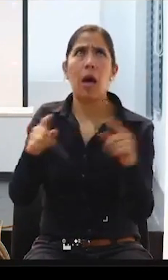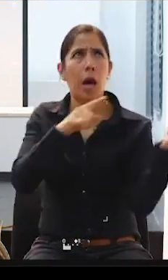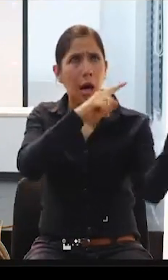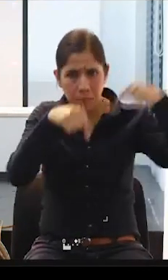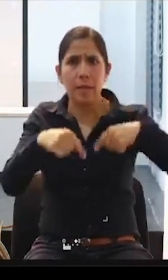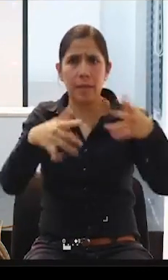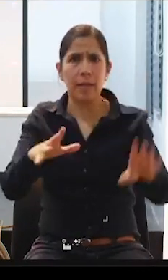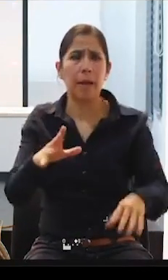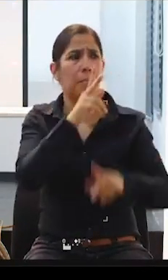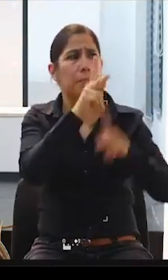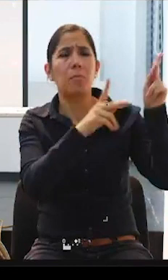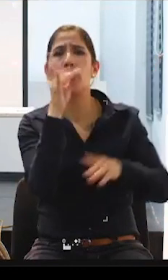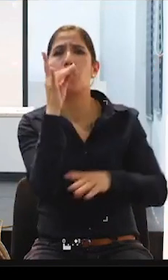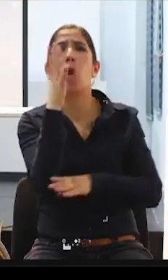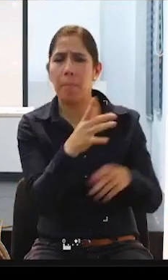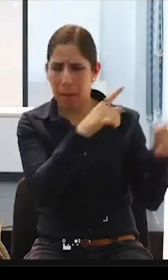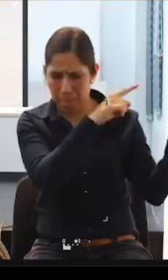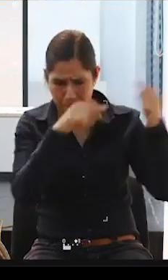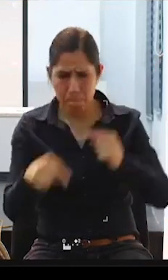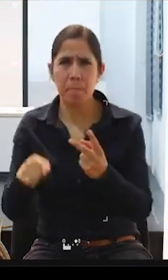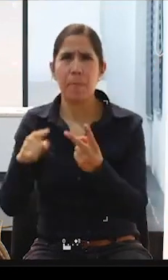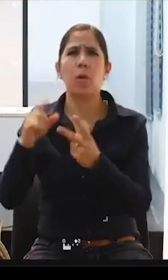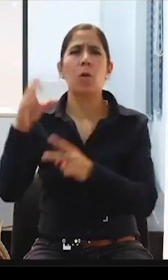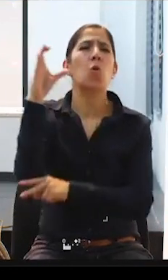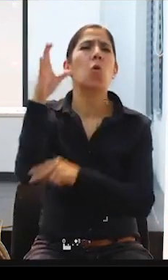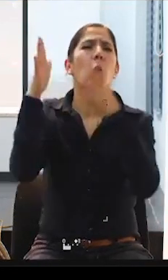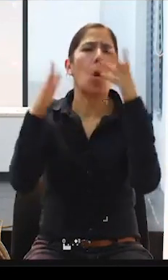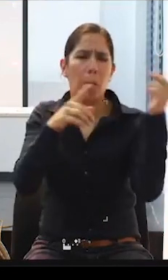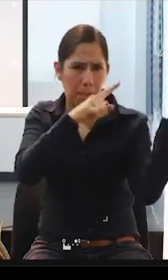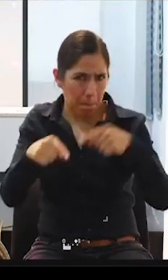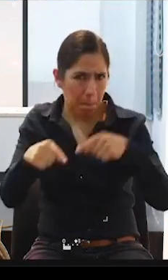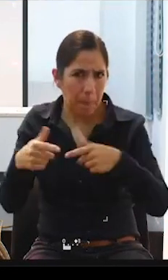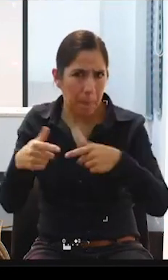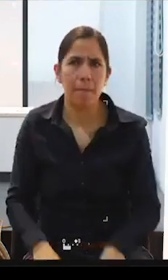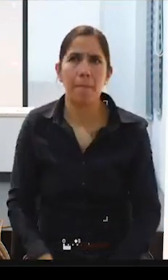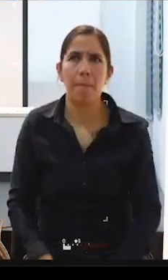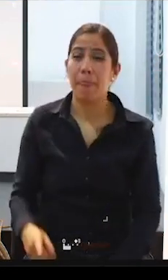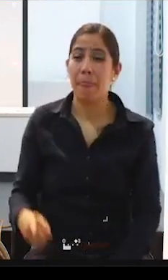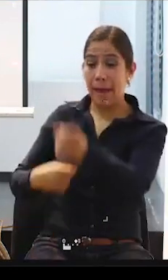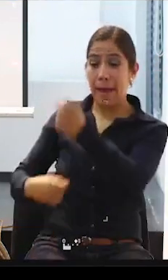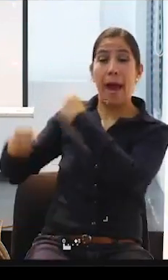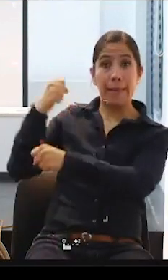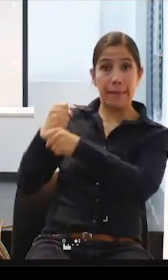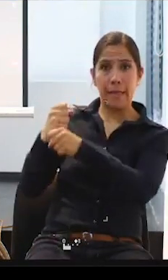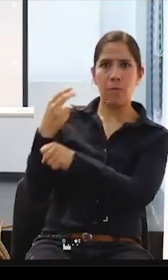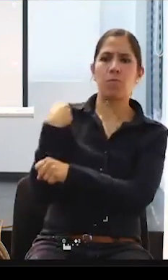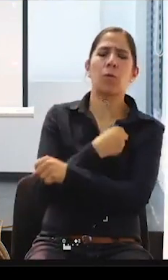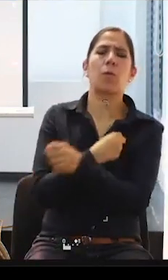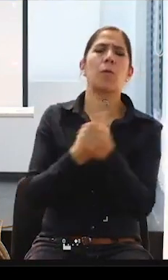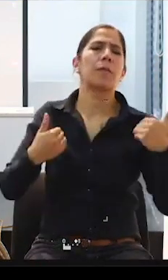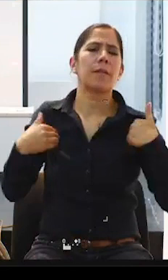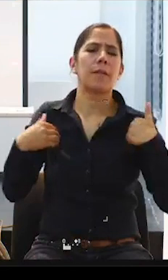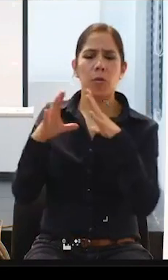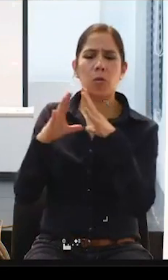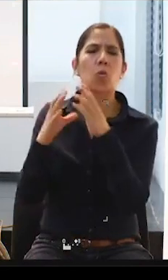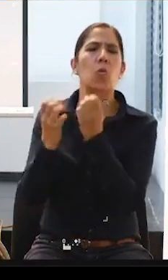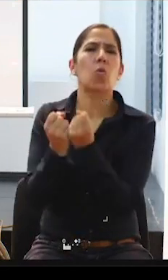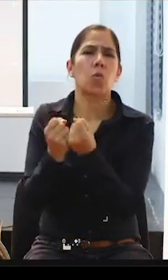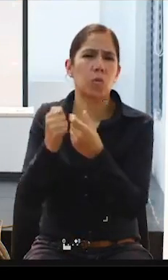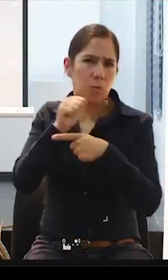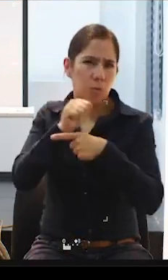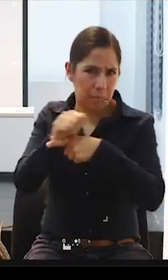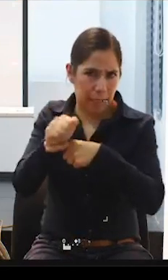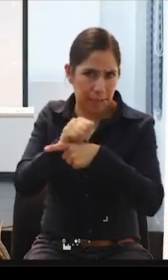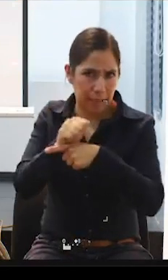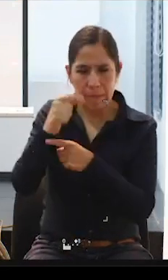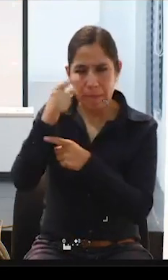¿verdad?, el año pasado también hemos dado una pasantía, un curso, ¿verdad?, sobre creación de cómo crear